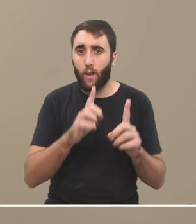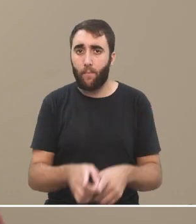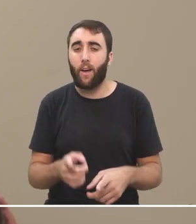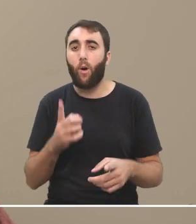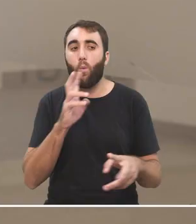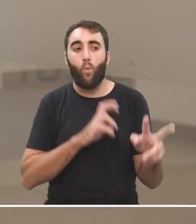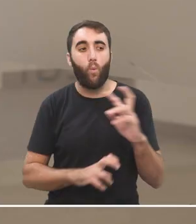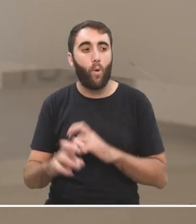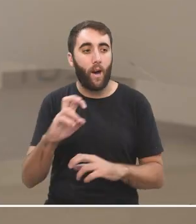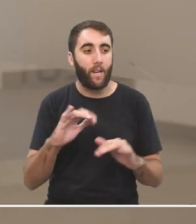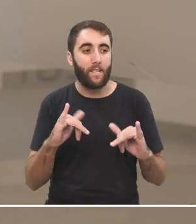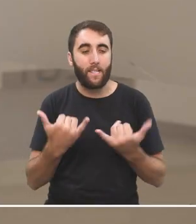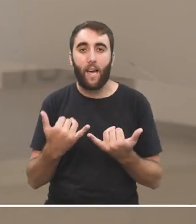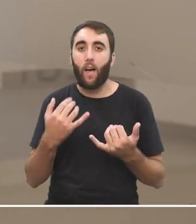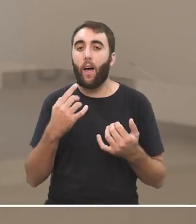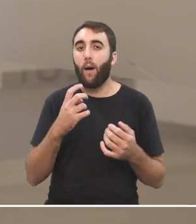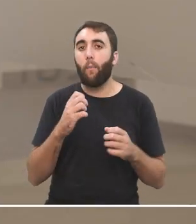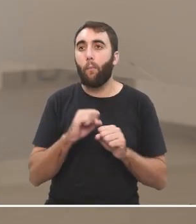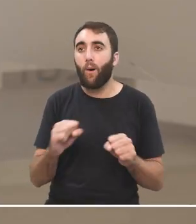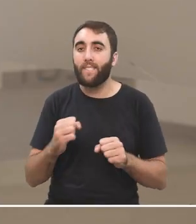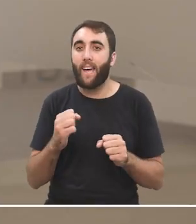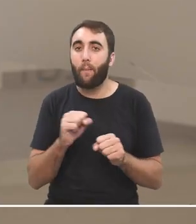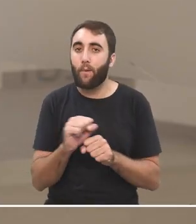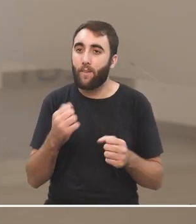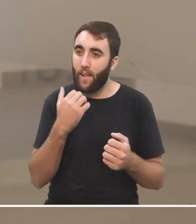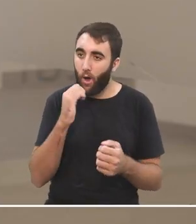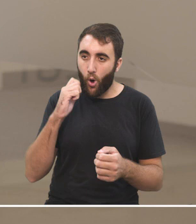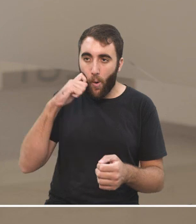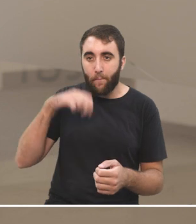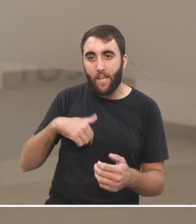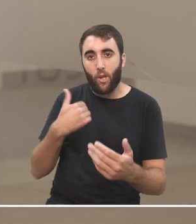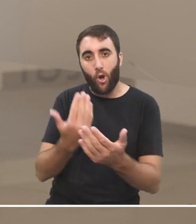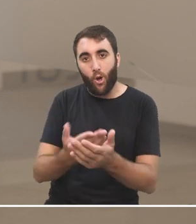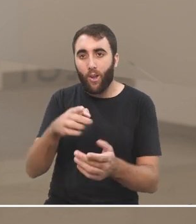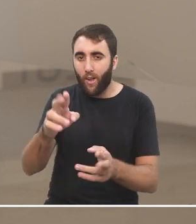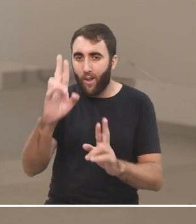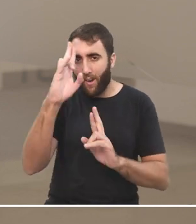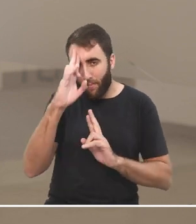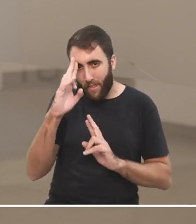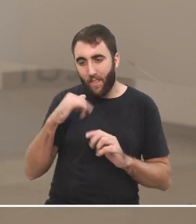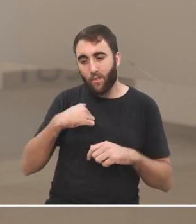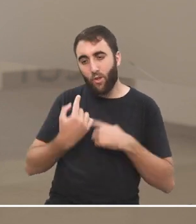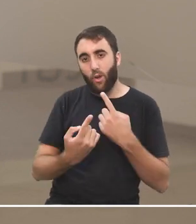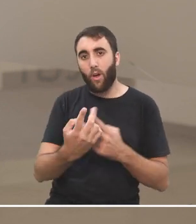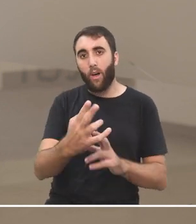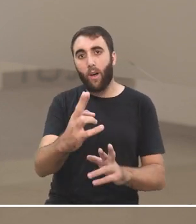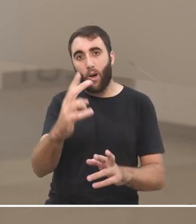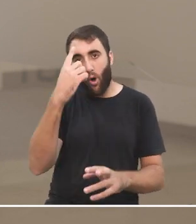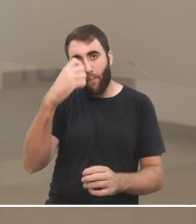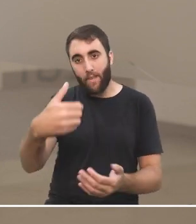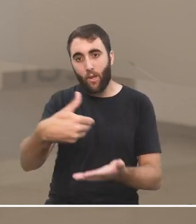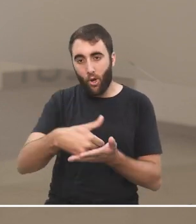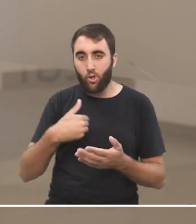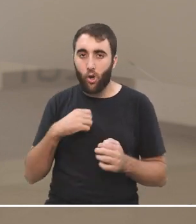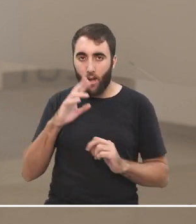tratar de que vuelva a ser posible escuchar al otro que vuelva a ser posible repensar las